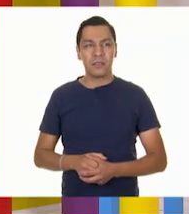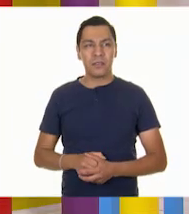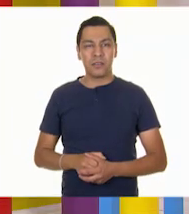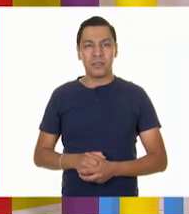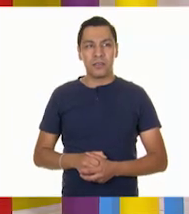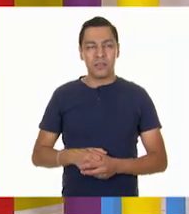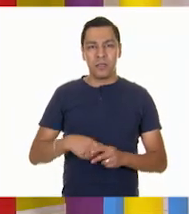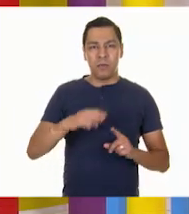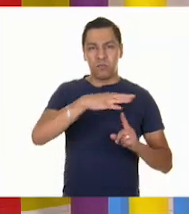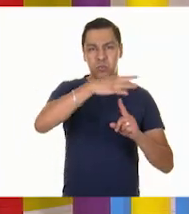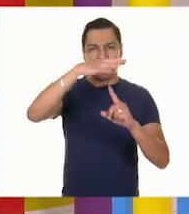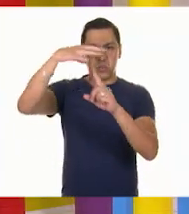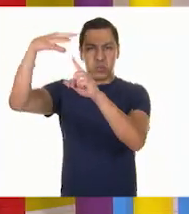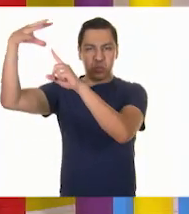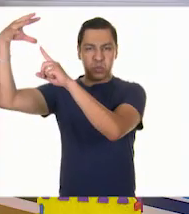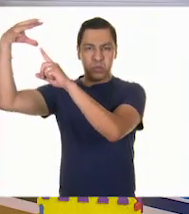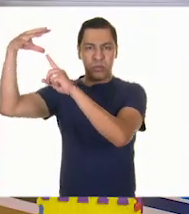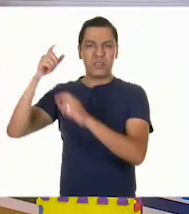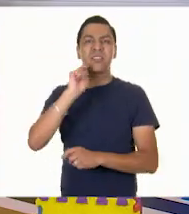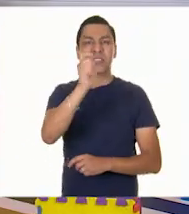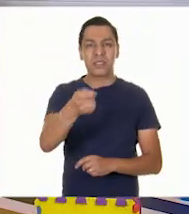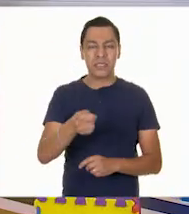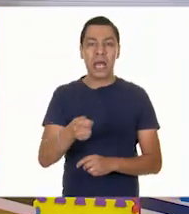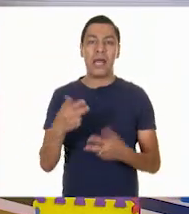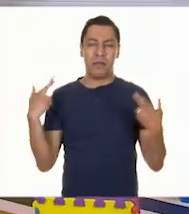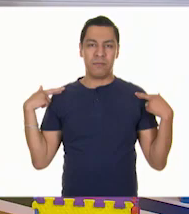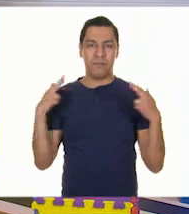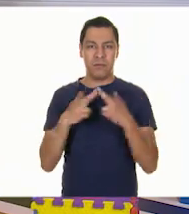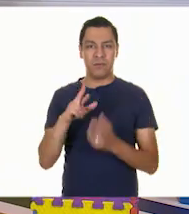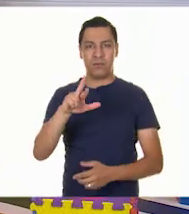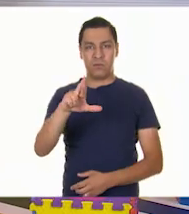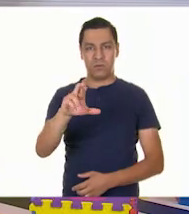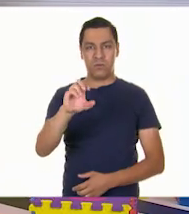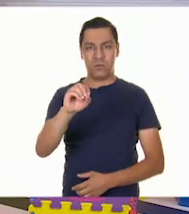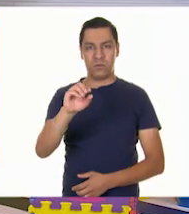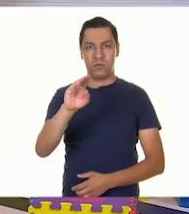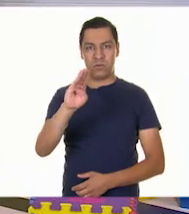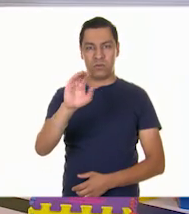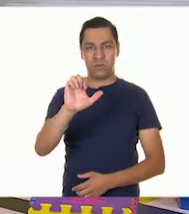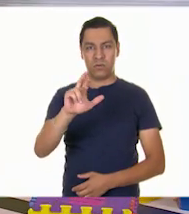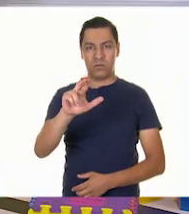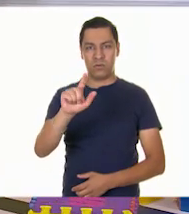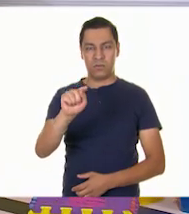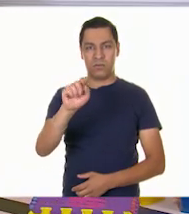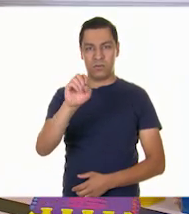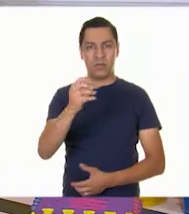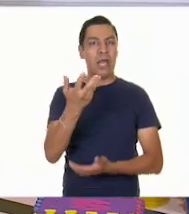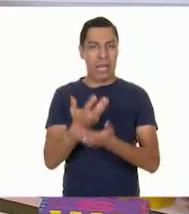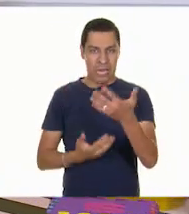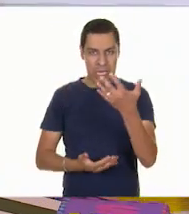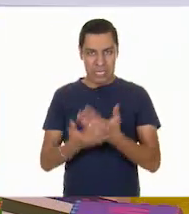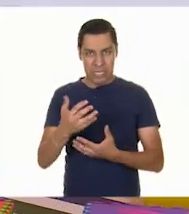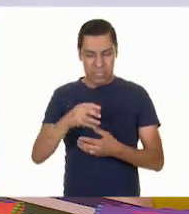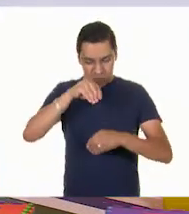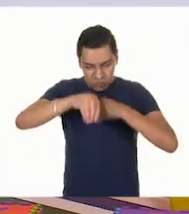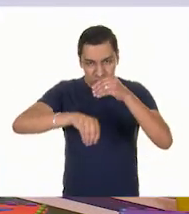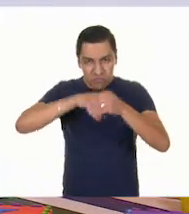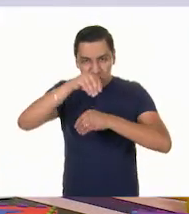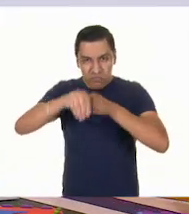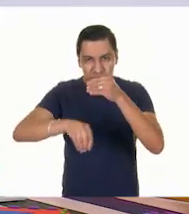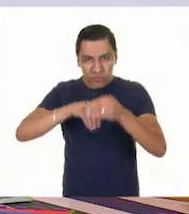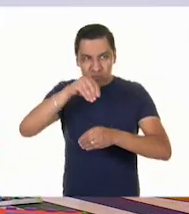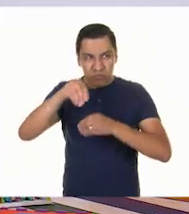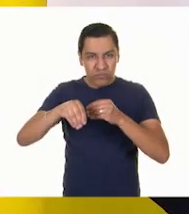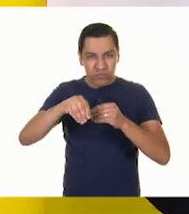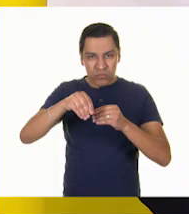¿Te gustan? Sí. El maestro Roberto los hizo. Él acostumbra hacerlos en sus ratos libres. Tenemos aquí uno.